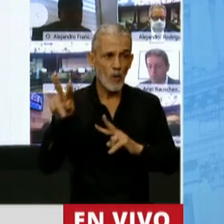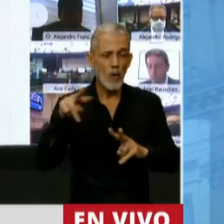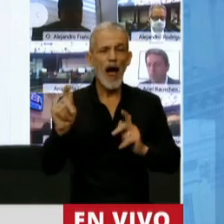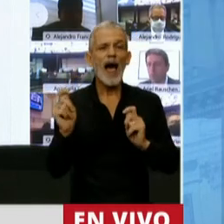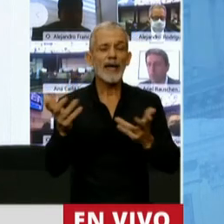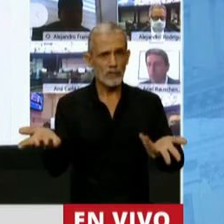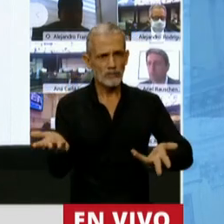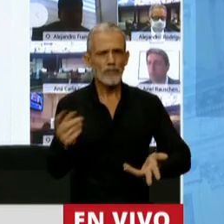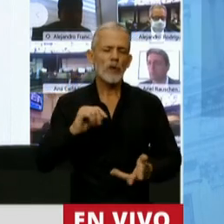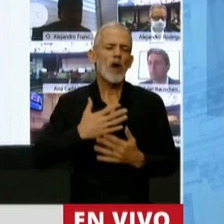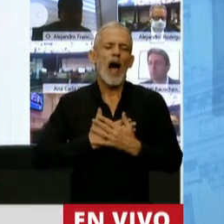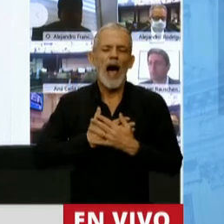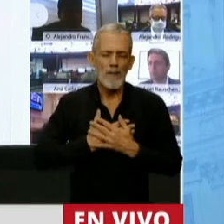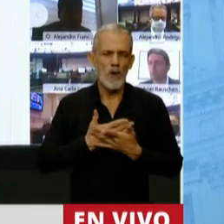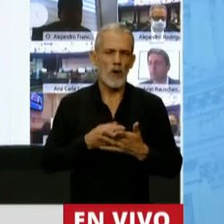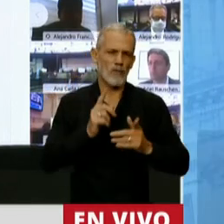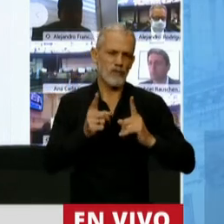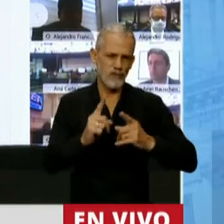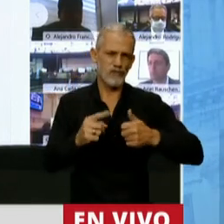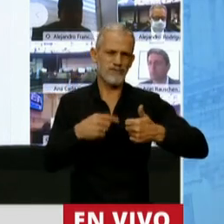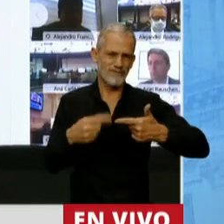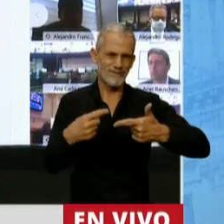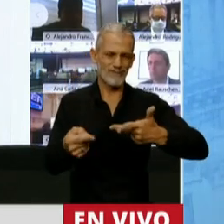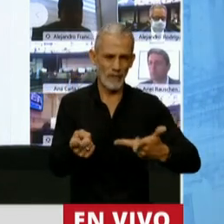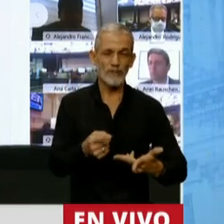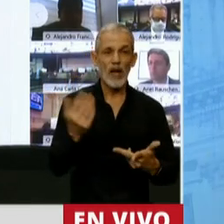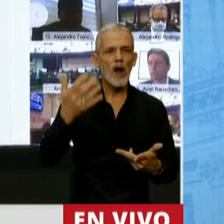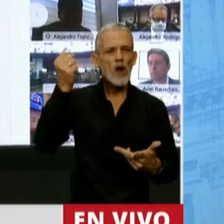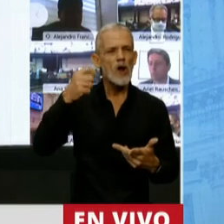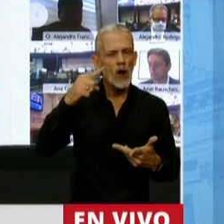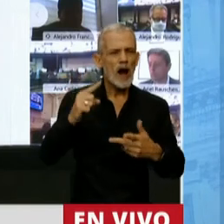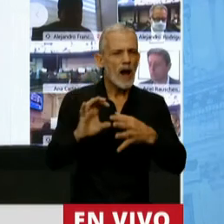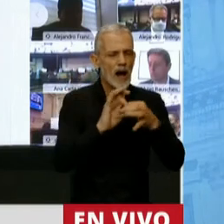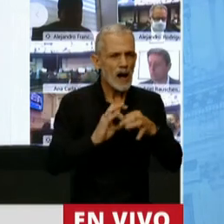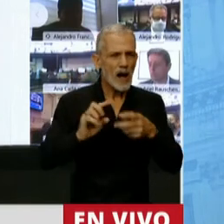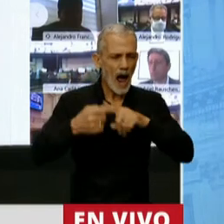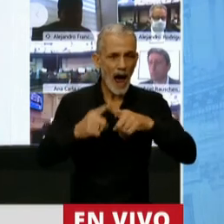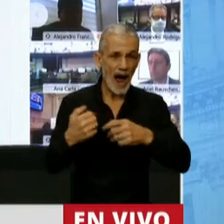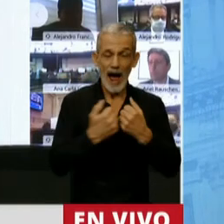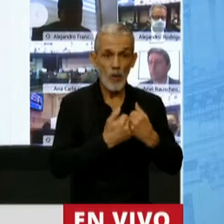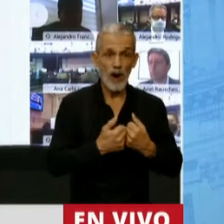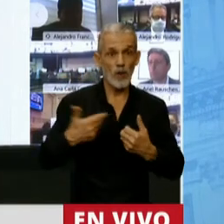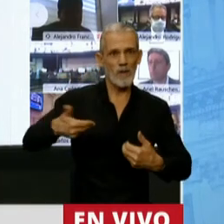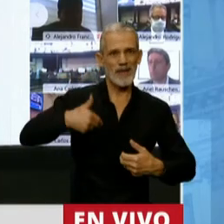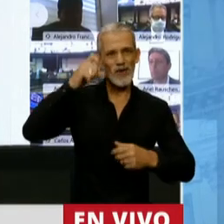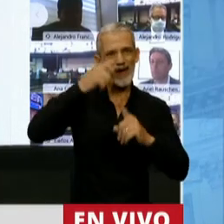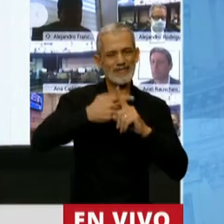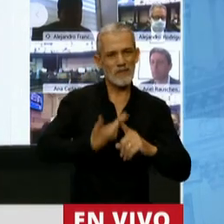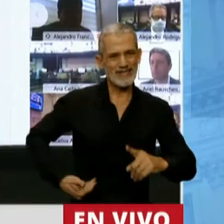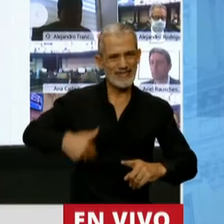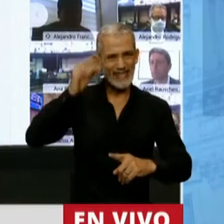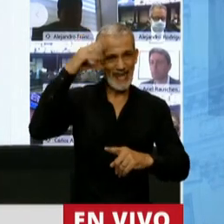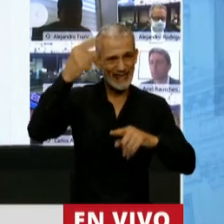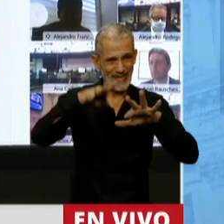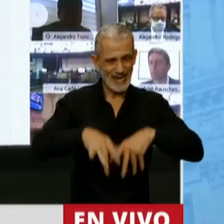nosotros vamos con el amor, sigamos tratando de lograr ese consenso que nos pidió la expresidenta en